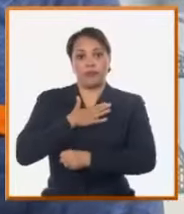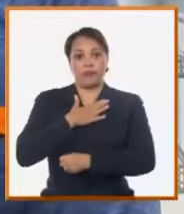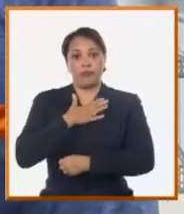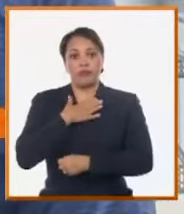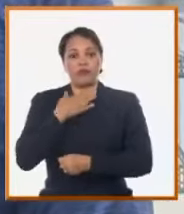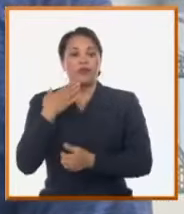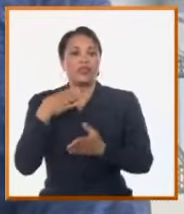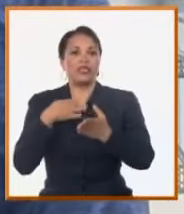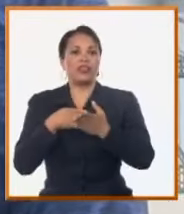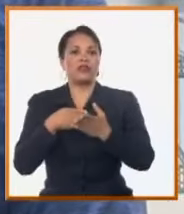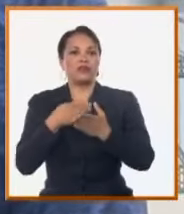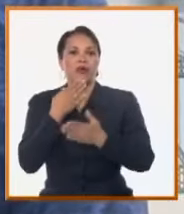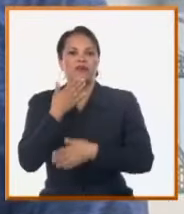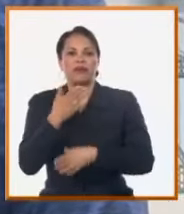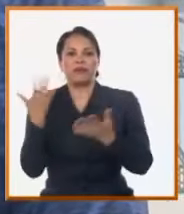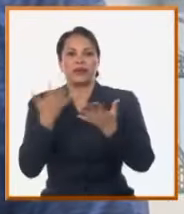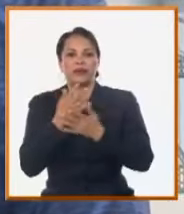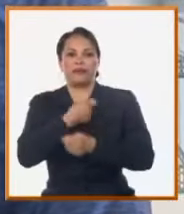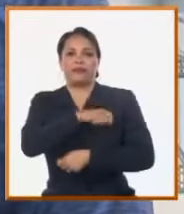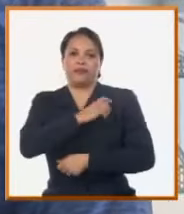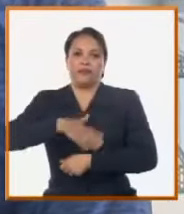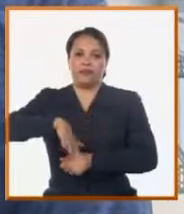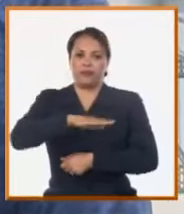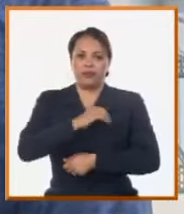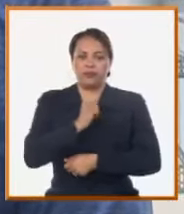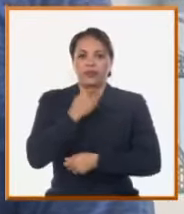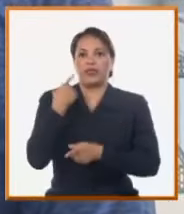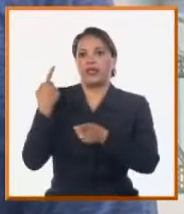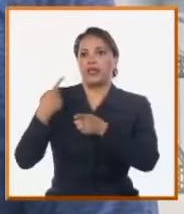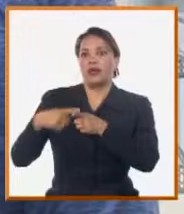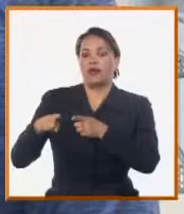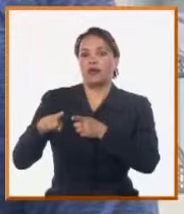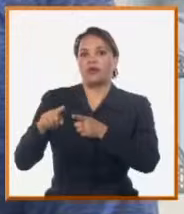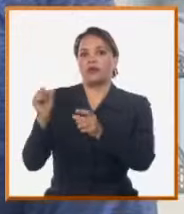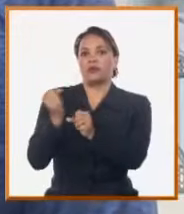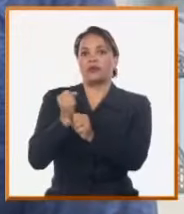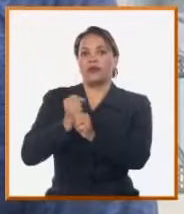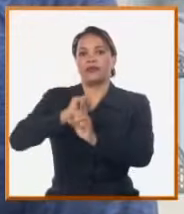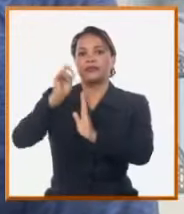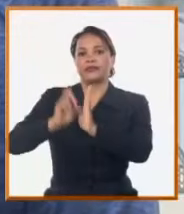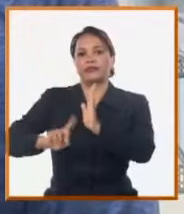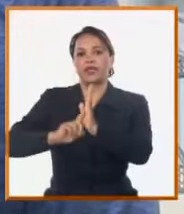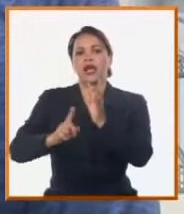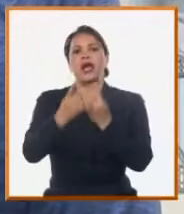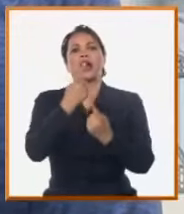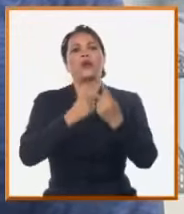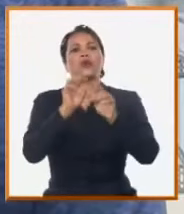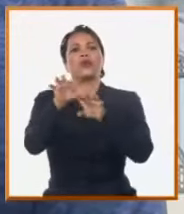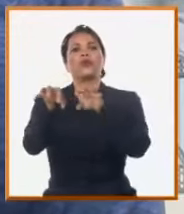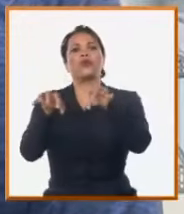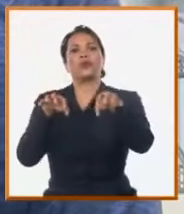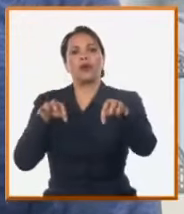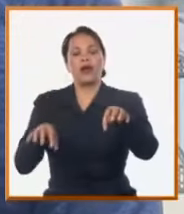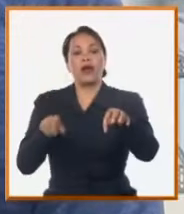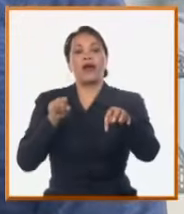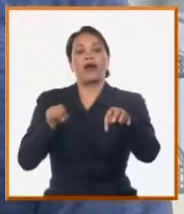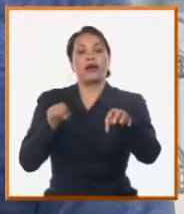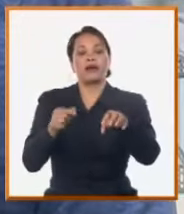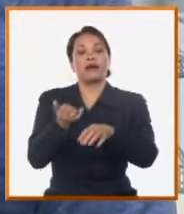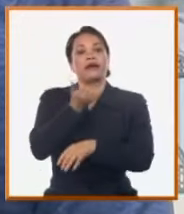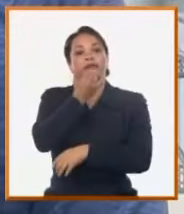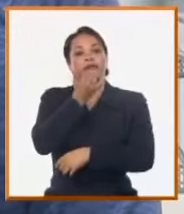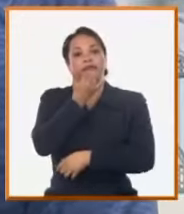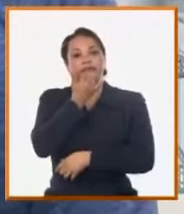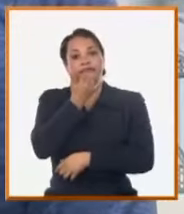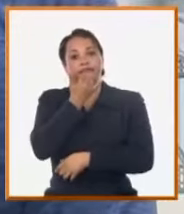a la población. También trabajamos con el tema de matriz energética que en muchos lugares estaban afectados por